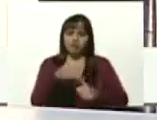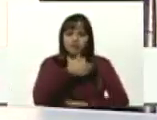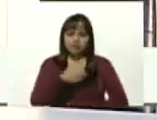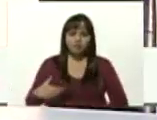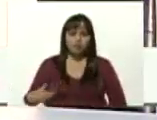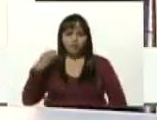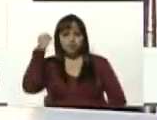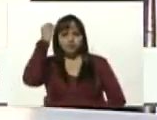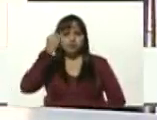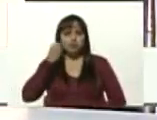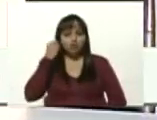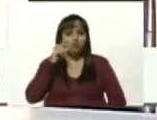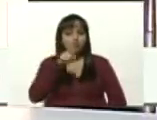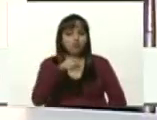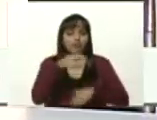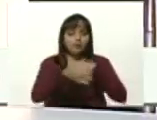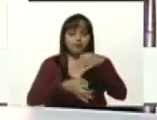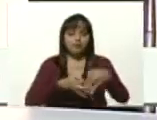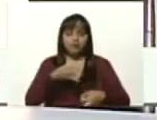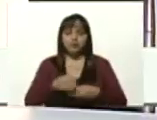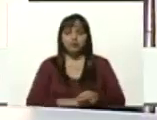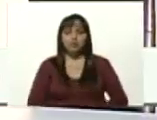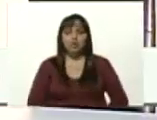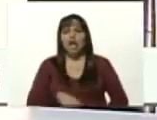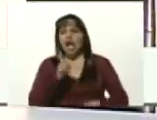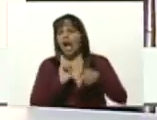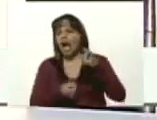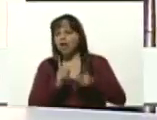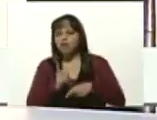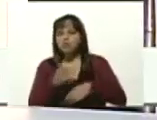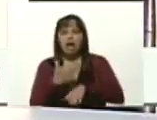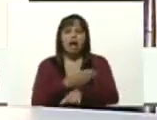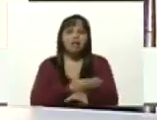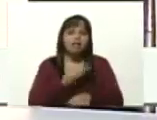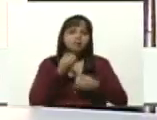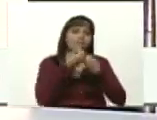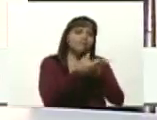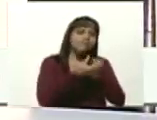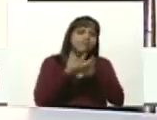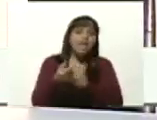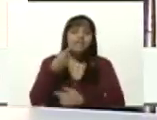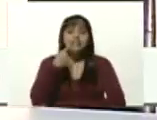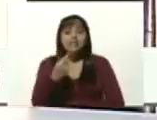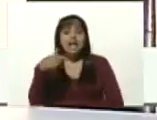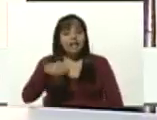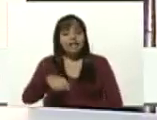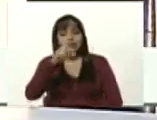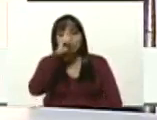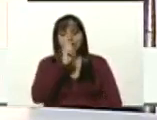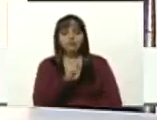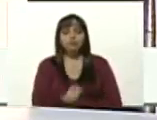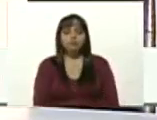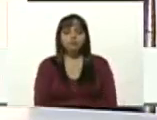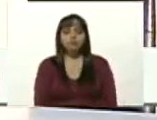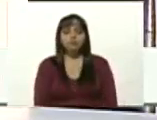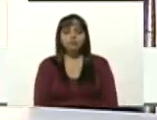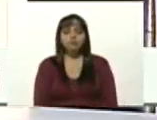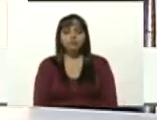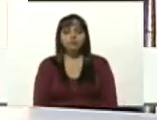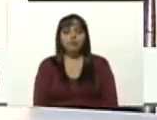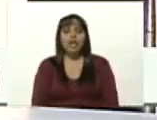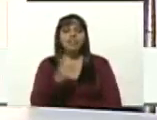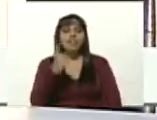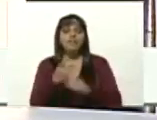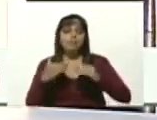pensamiento que usted señalaba en alguna de sus alocuciones y decía que este año debemos